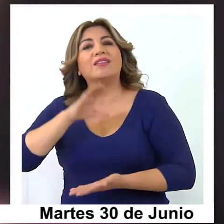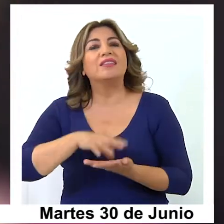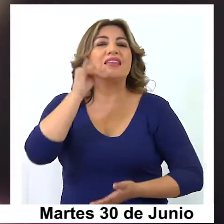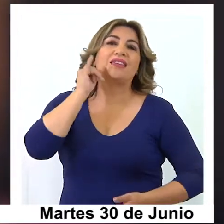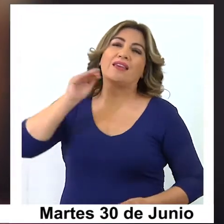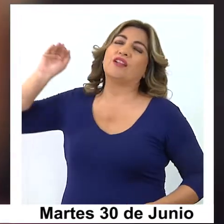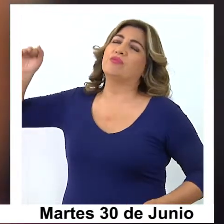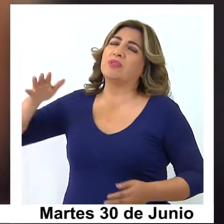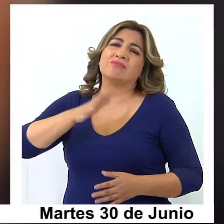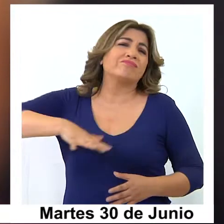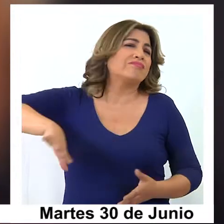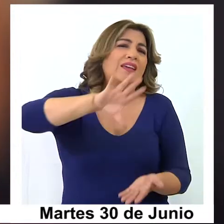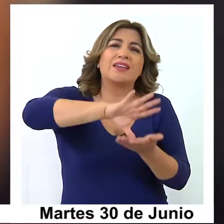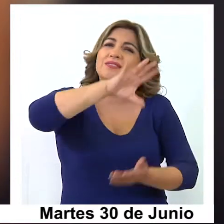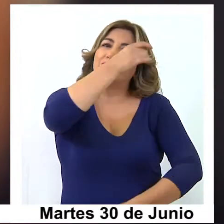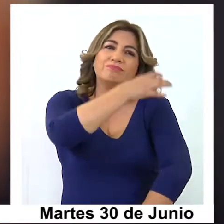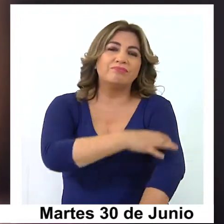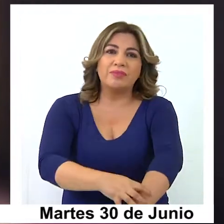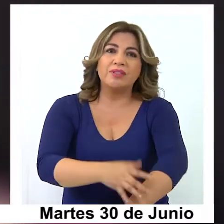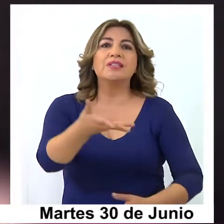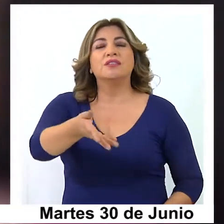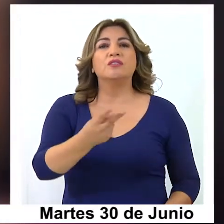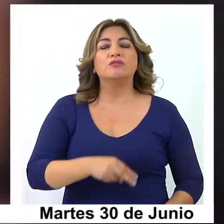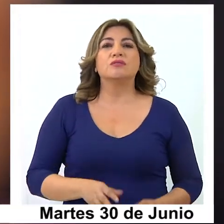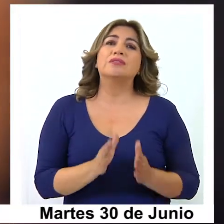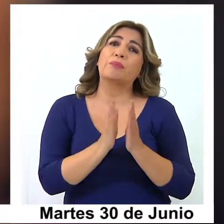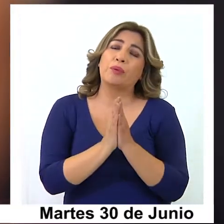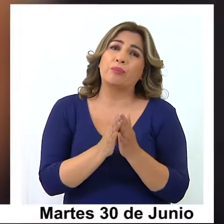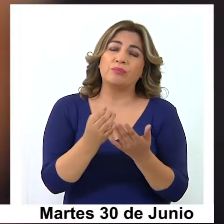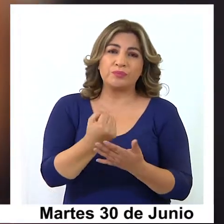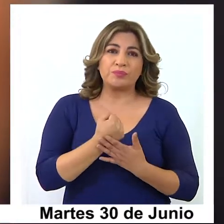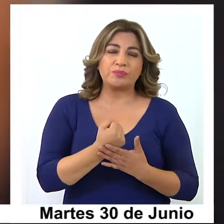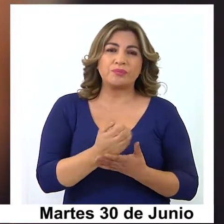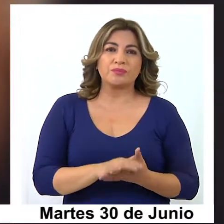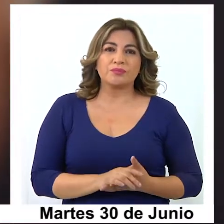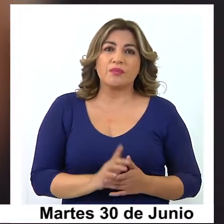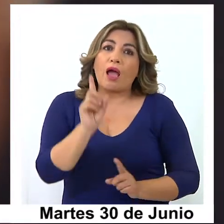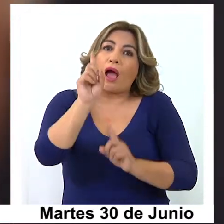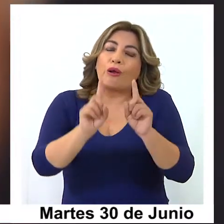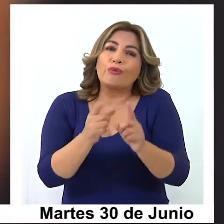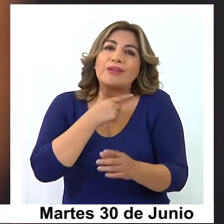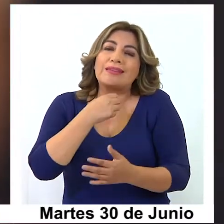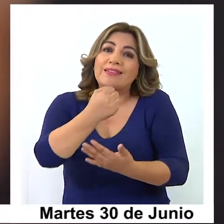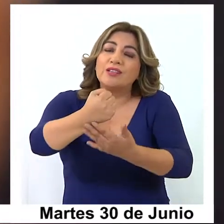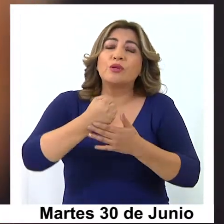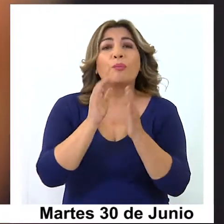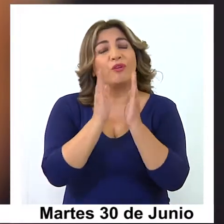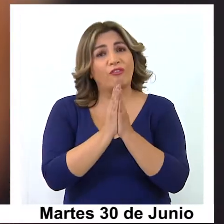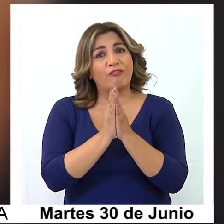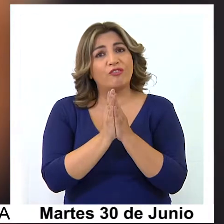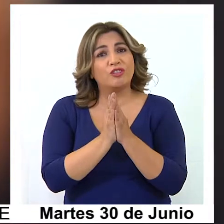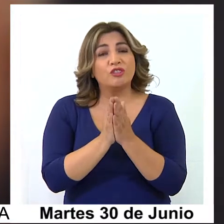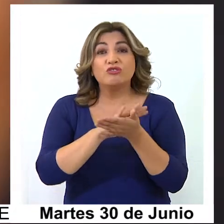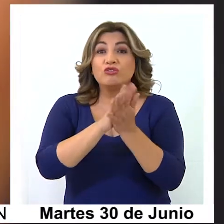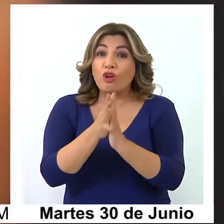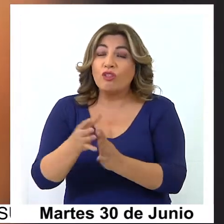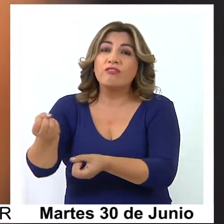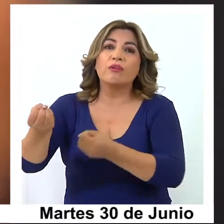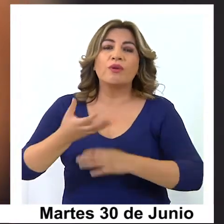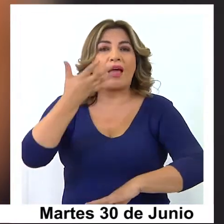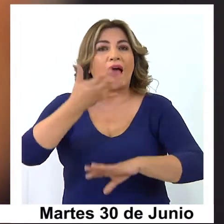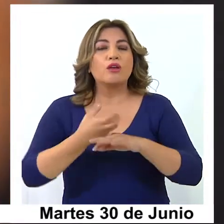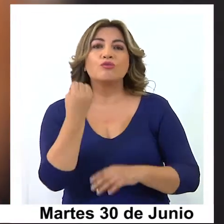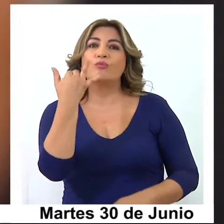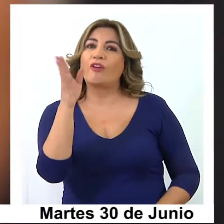y de Alto Hospicio, bueno, de todo el país en realidad. Y queremos ver la posibilidad también de que si alguien quisiera ayudarnos, por favor, bienvenidos los recursos, tenemos una